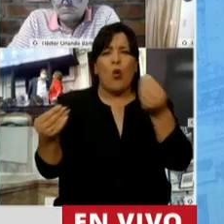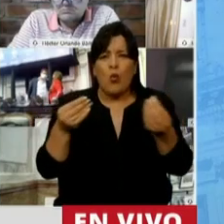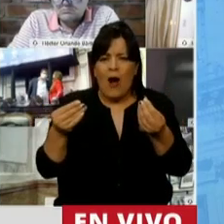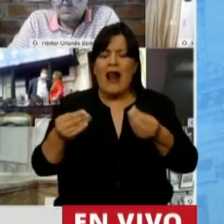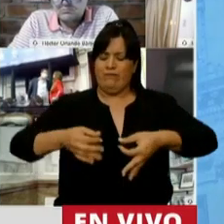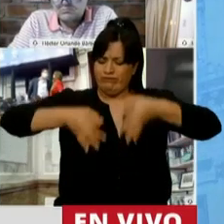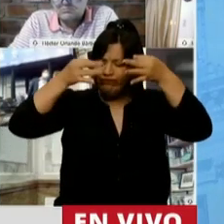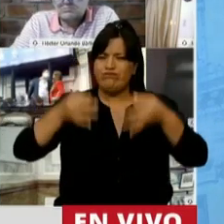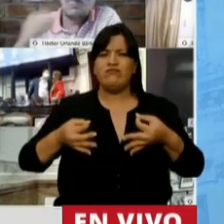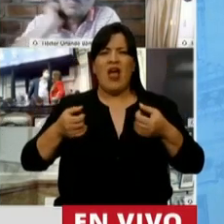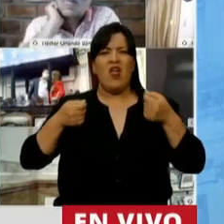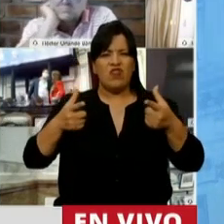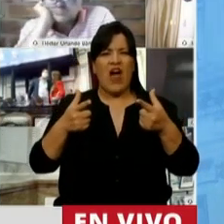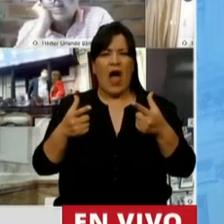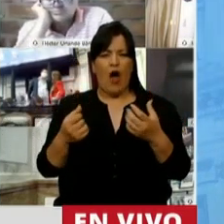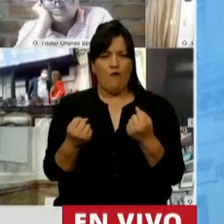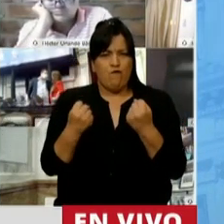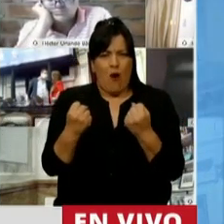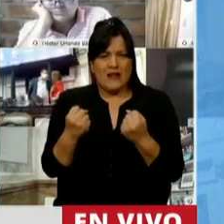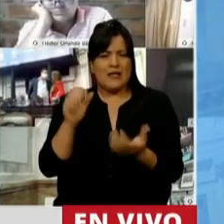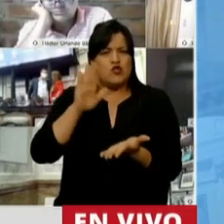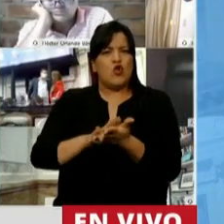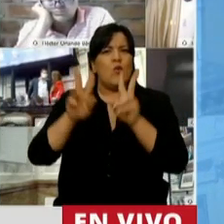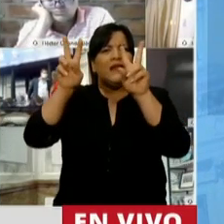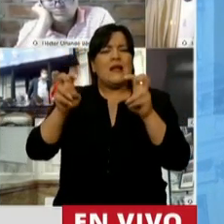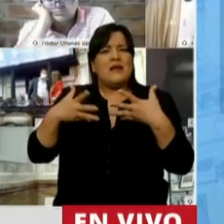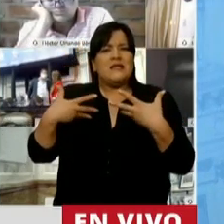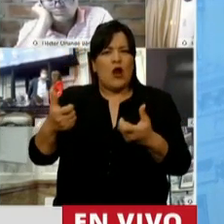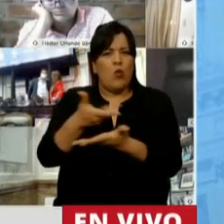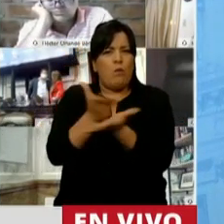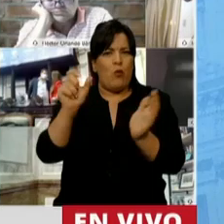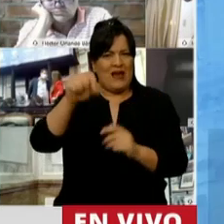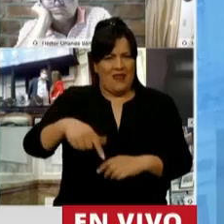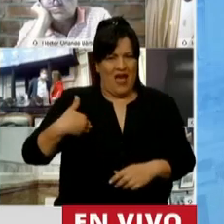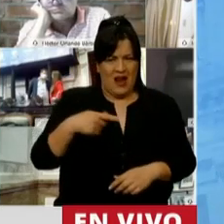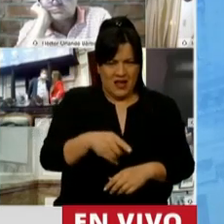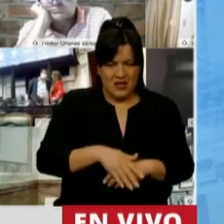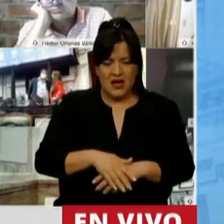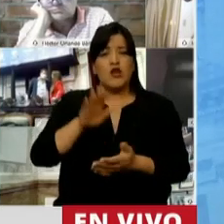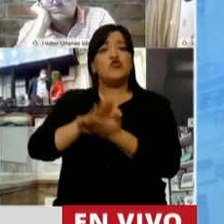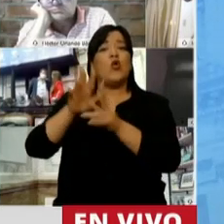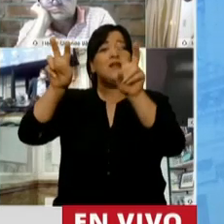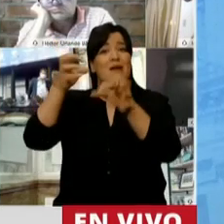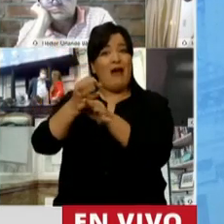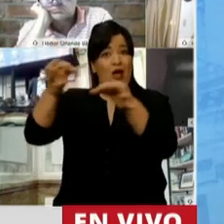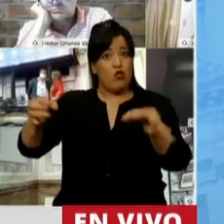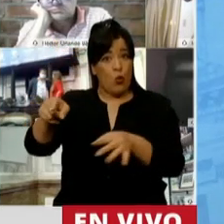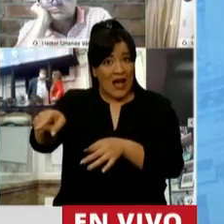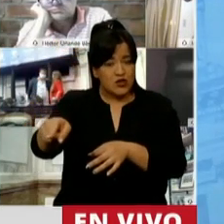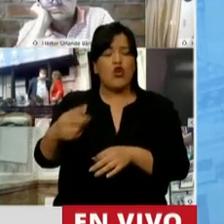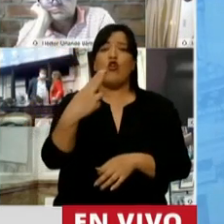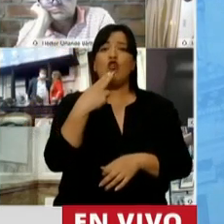consolidación y el fortalecimiento de la salud pública en la Argentina. En educación se incrementará un